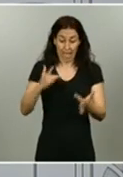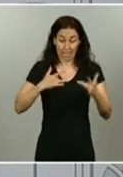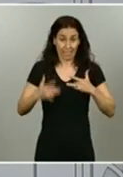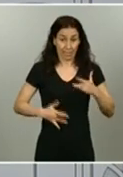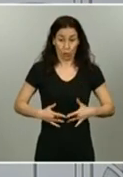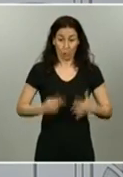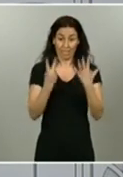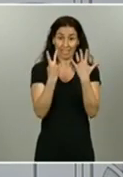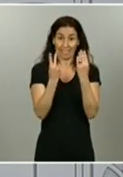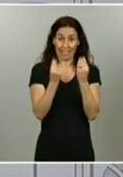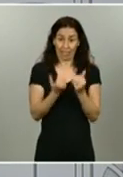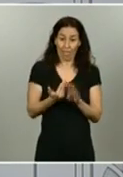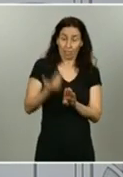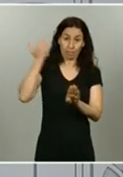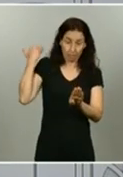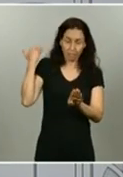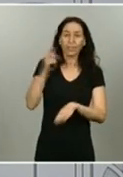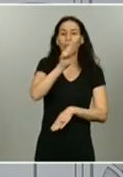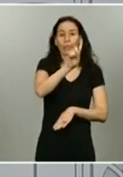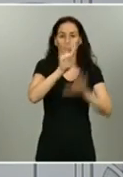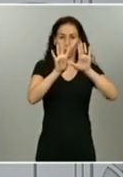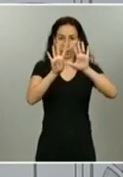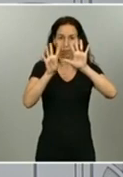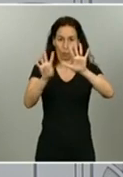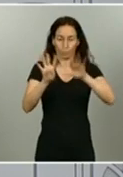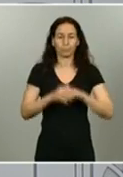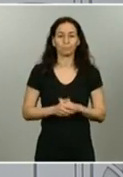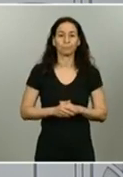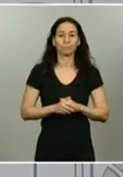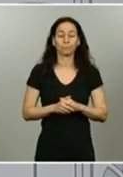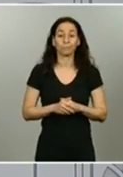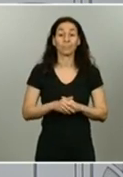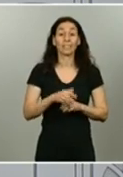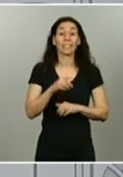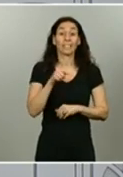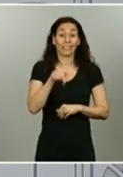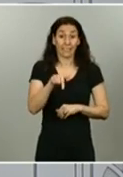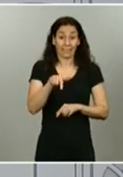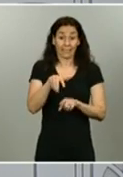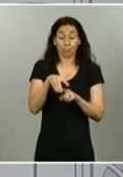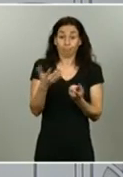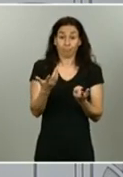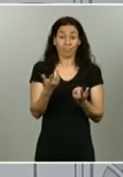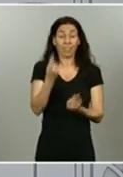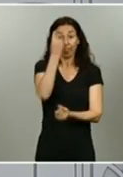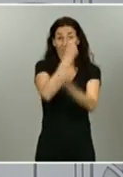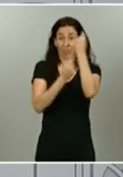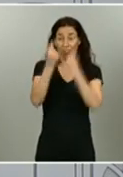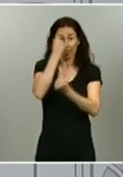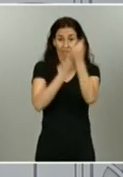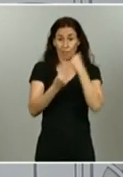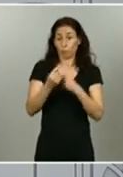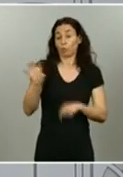tenían únicamente 199. La distribución de todos estos casos es dispar entre las diferentes comunidades autónomas. Seguimos teniendo